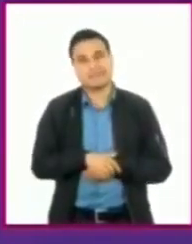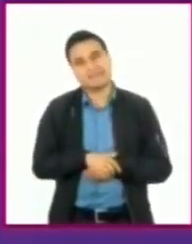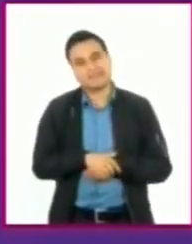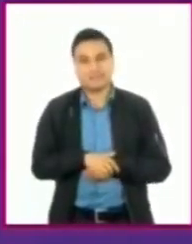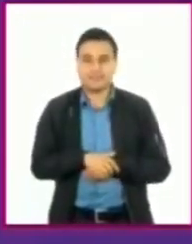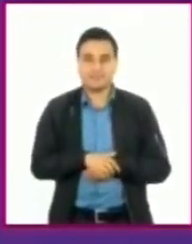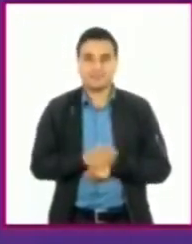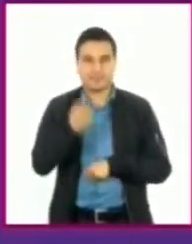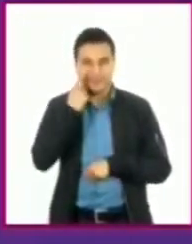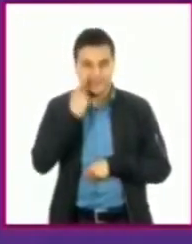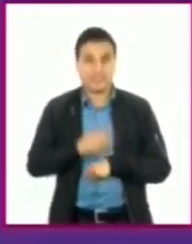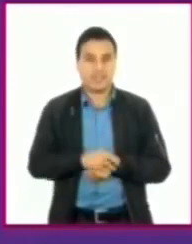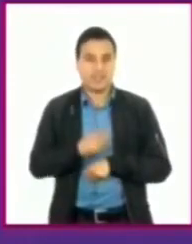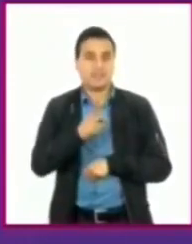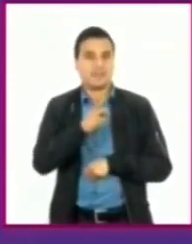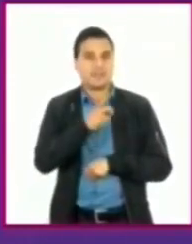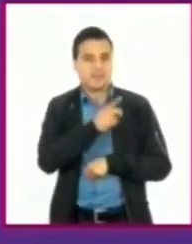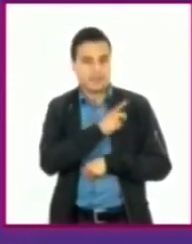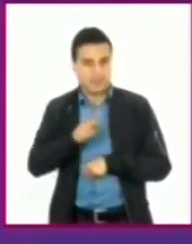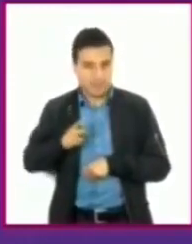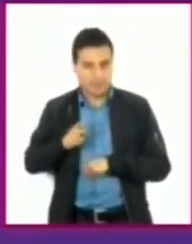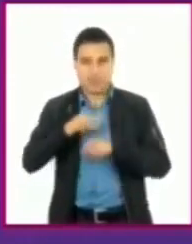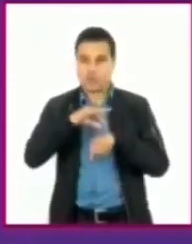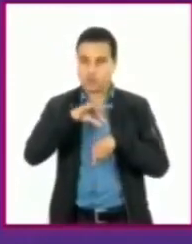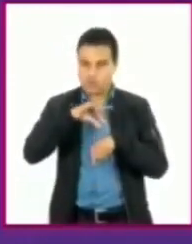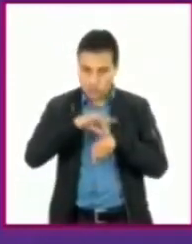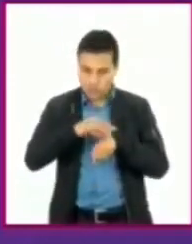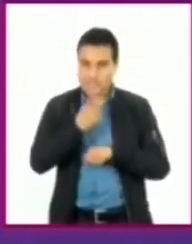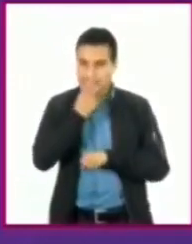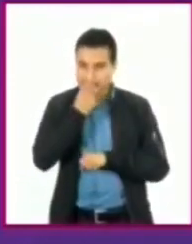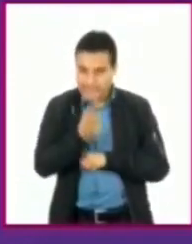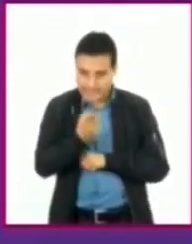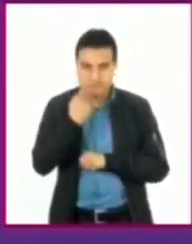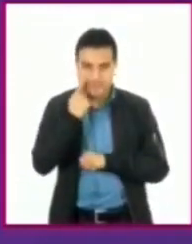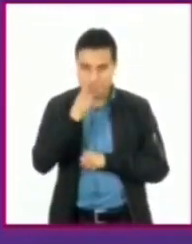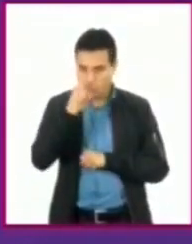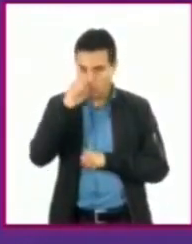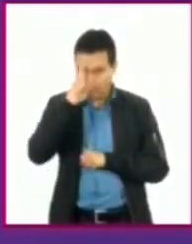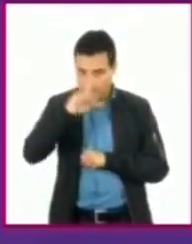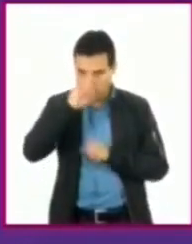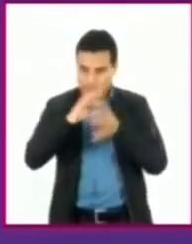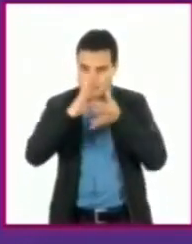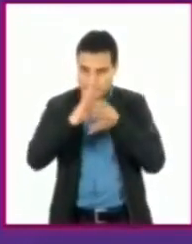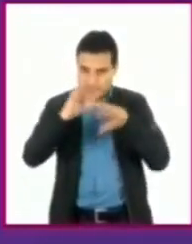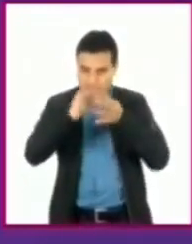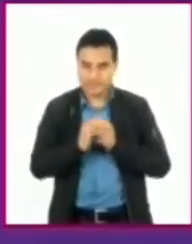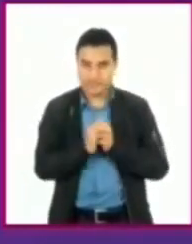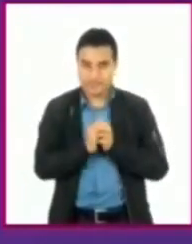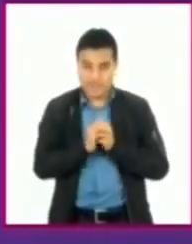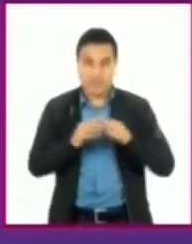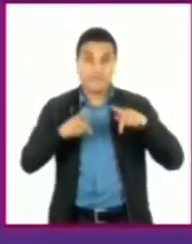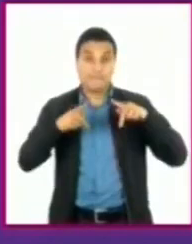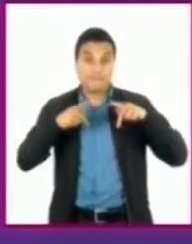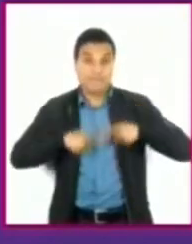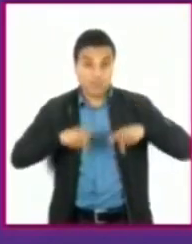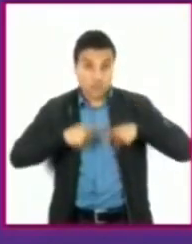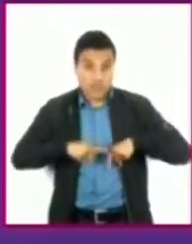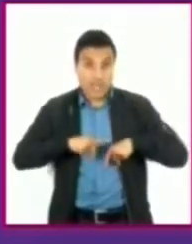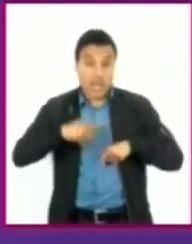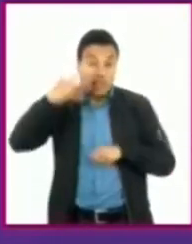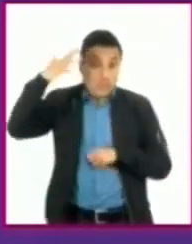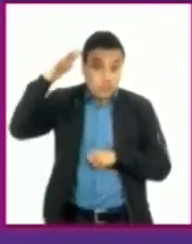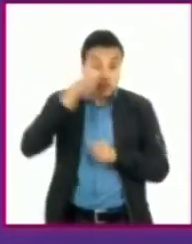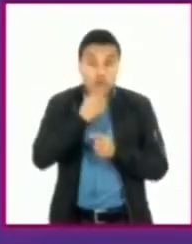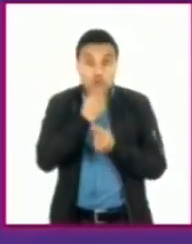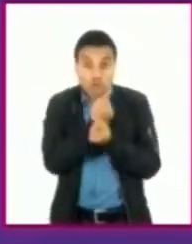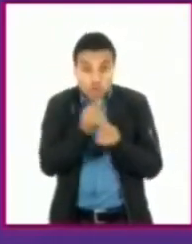perfectamente bien indicado. En la misma clínica te va a decir cuando un niño o una persona adulta ya requiere del uso del antibiótico.